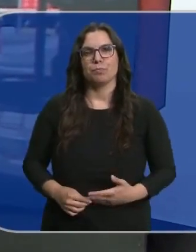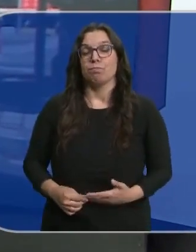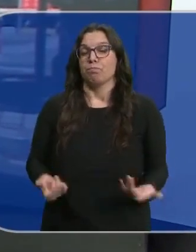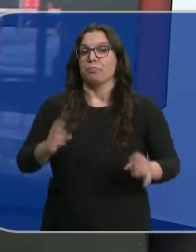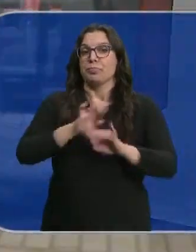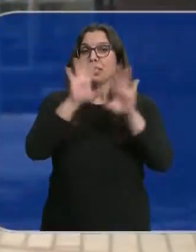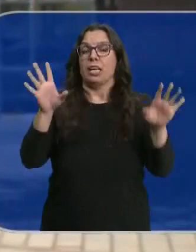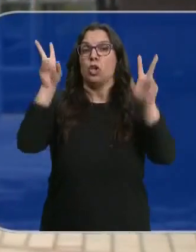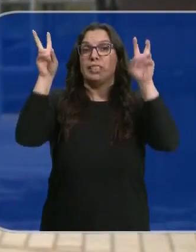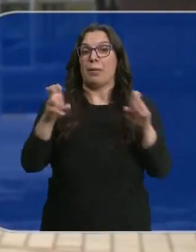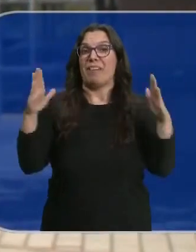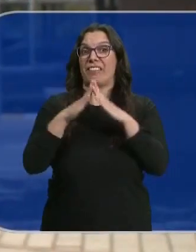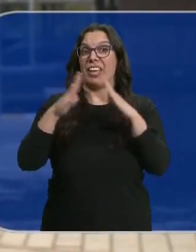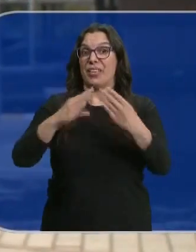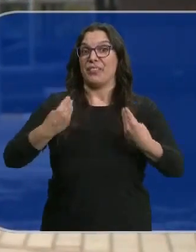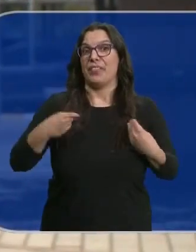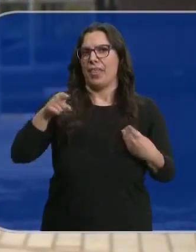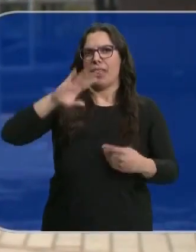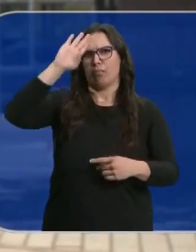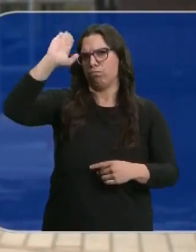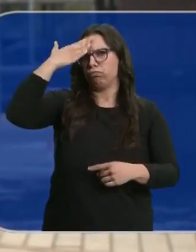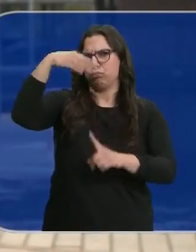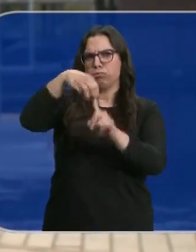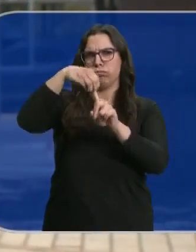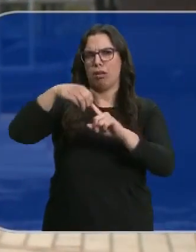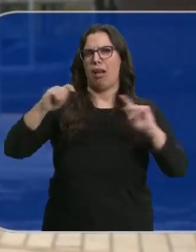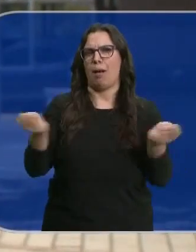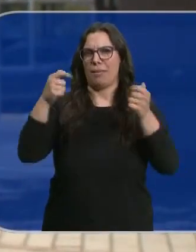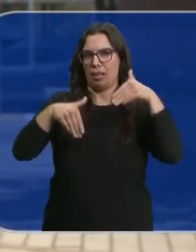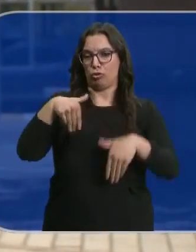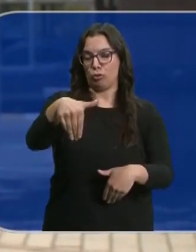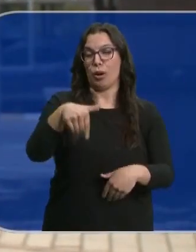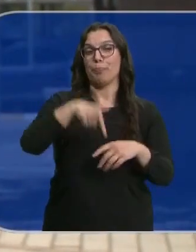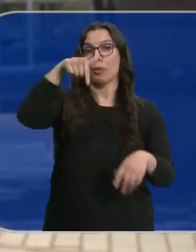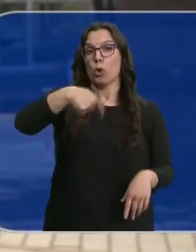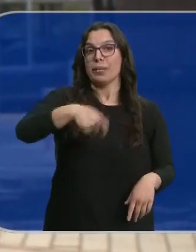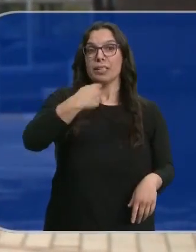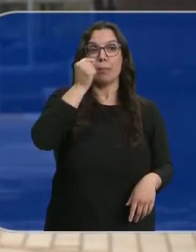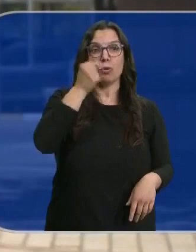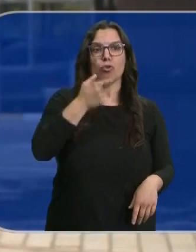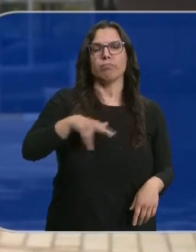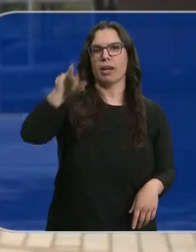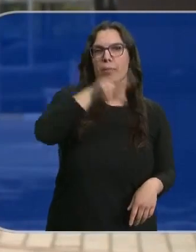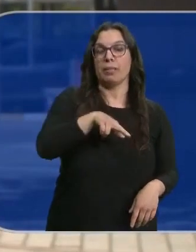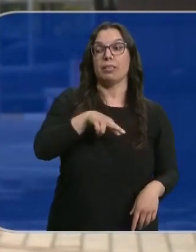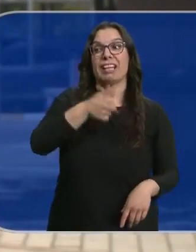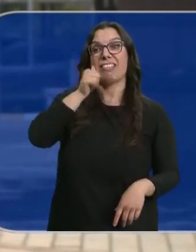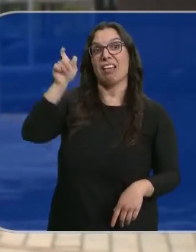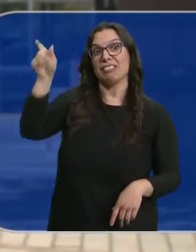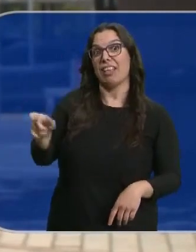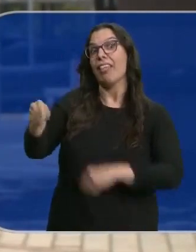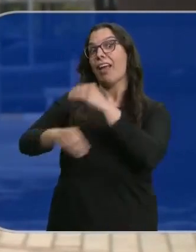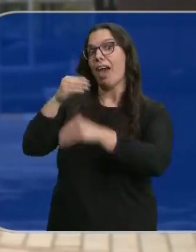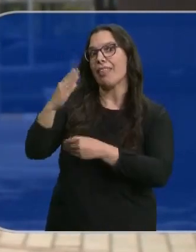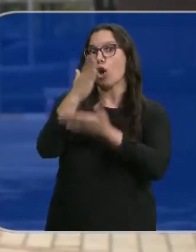Está claro que el tema de la vivienda va a ser central durante esta campaña. Hoy el presidente Mañueco ha insistido en que Pedro Sánchez plagia